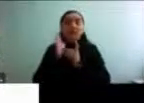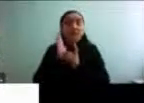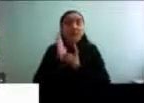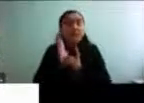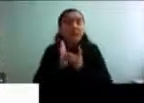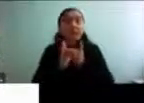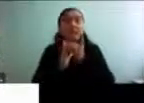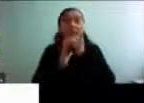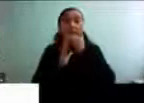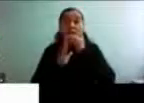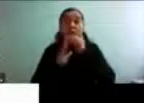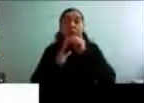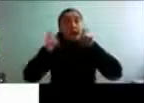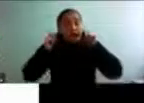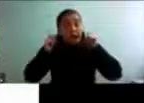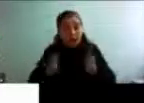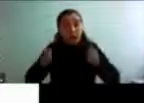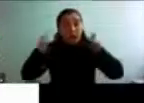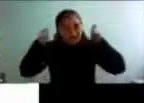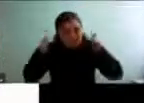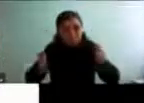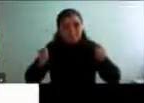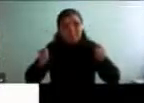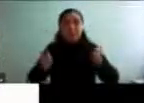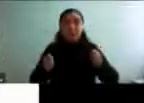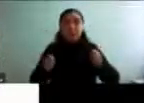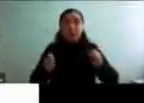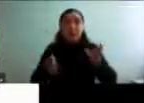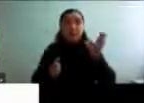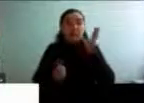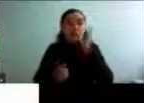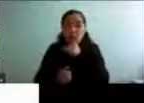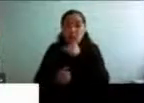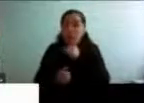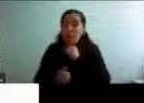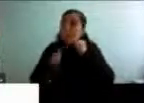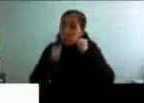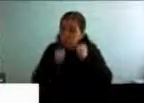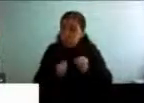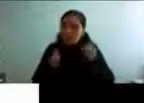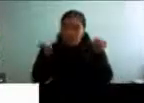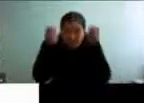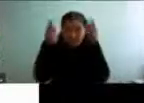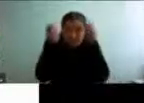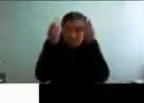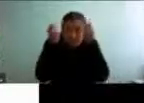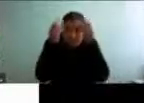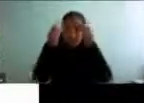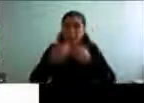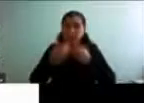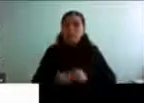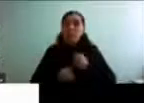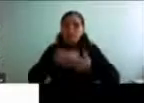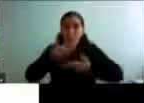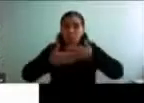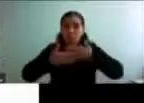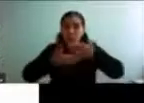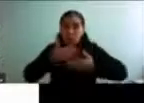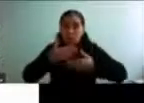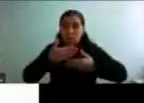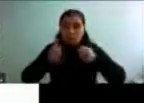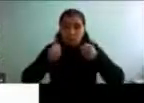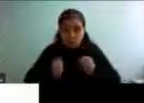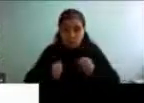competencias que tenemos y si no las tenemos generémoslas. Uno siempre a lo largo de toda la vida es capaz de generar competencias.